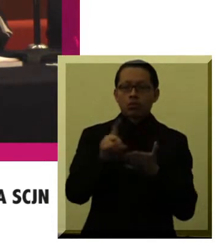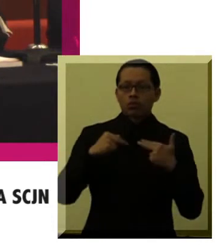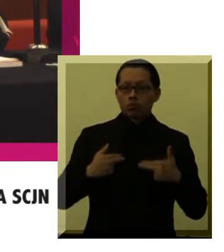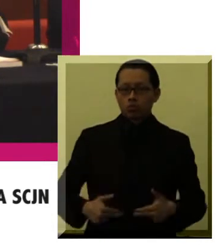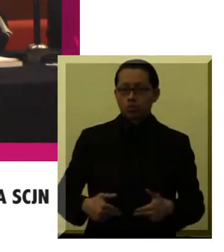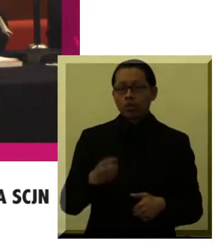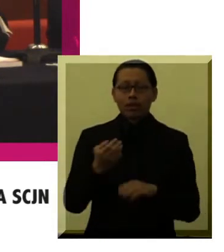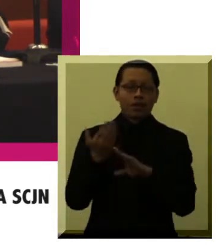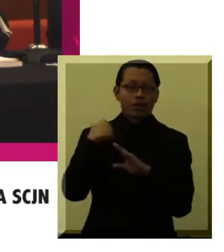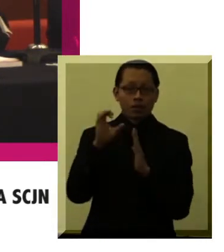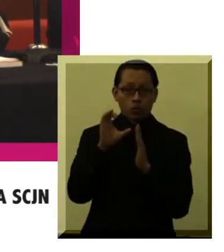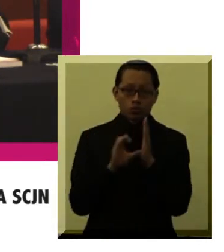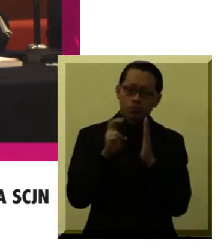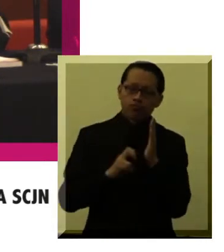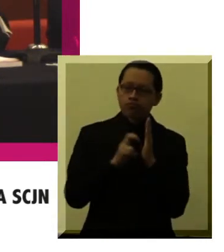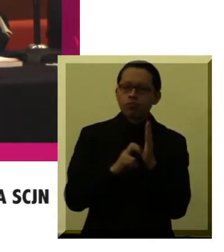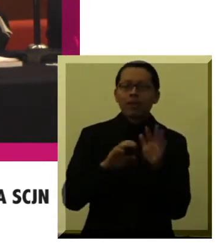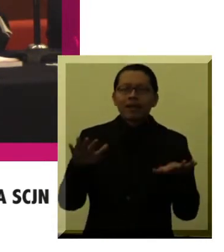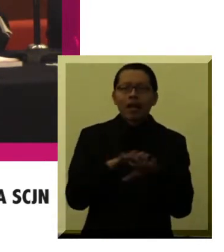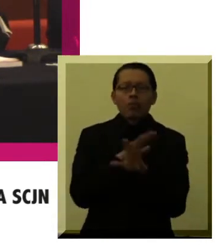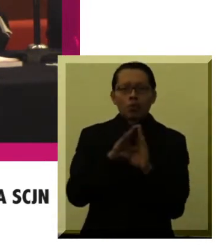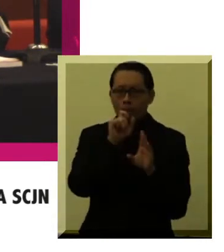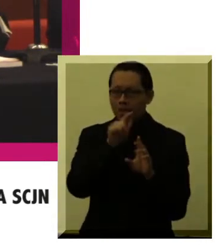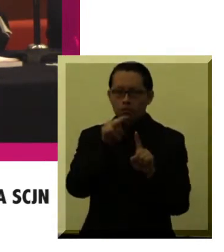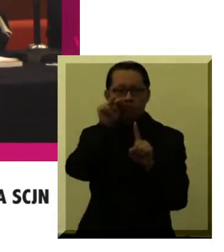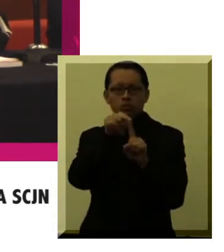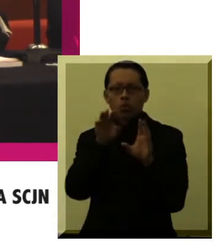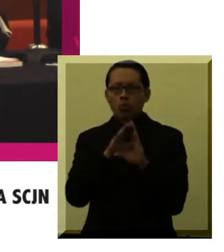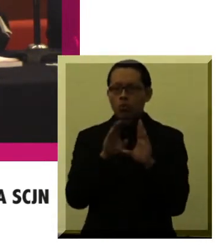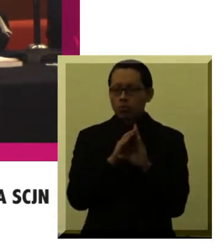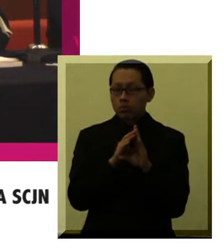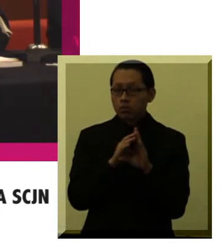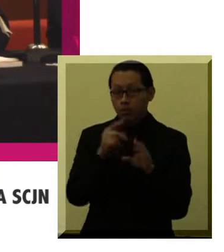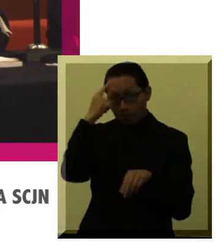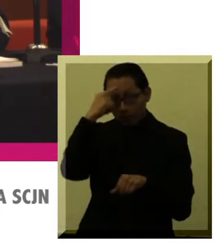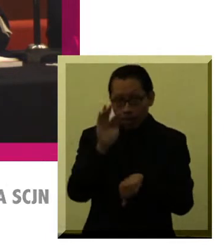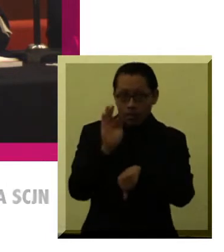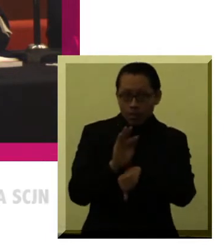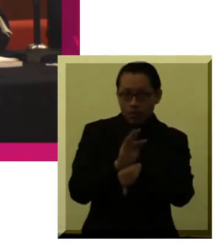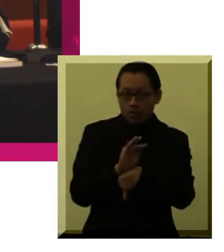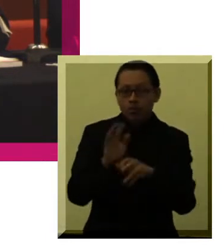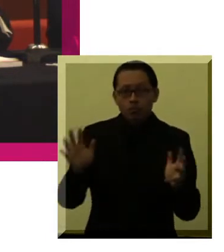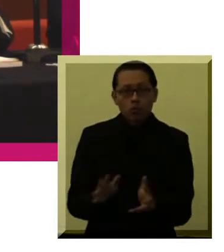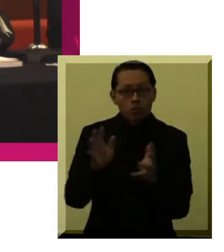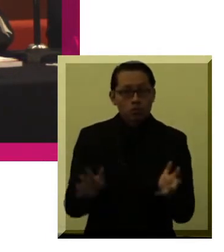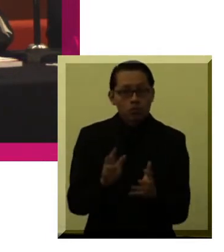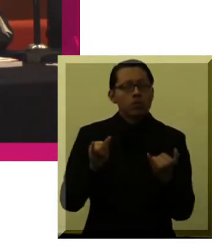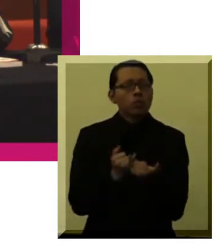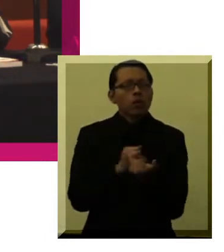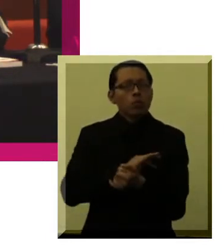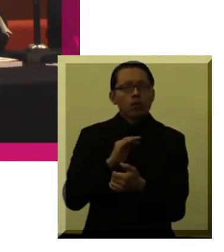una reforma que es un cambio en el paradigma de la tutela, protección, promoción e incluso la